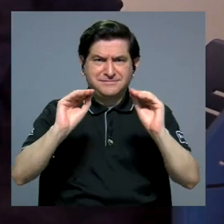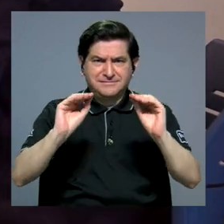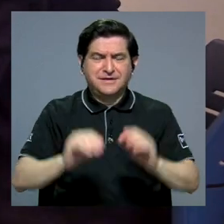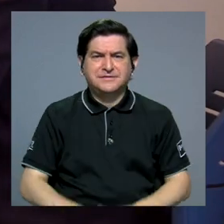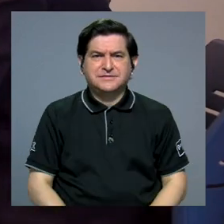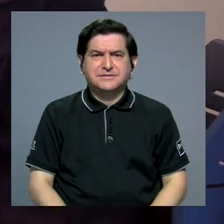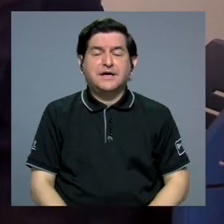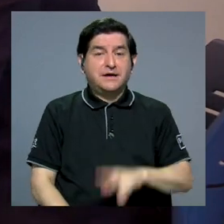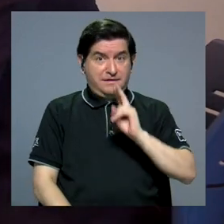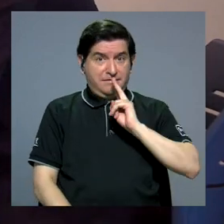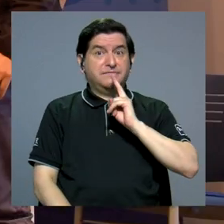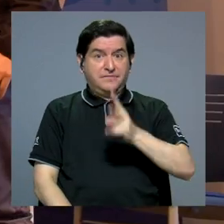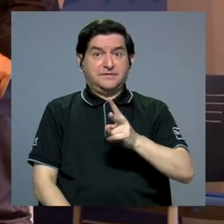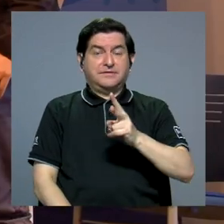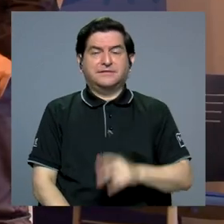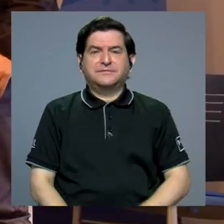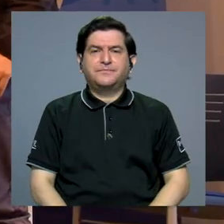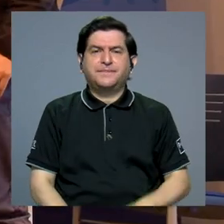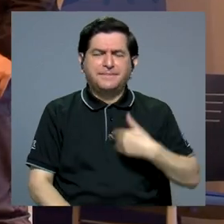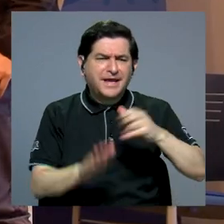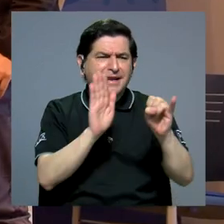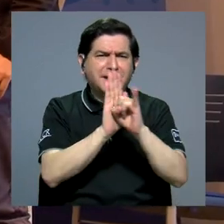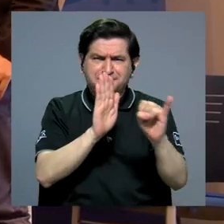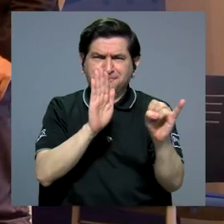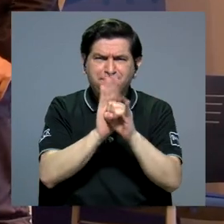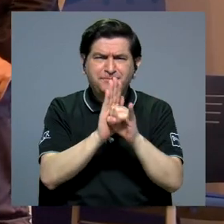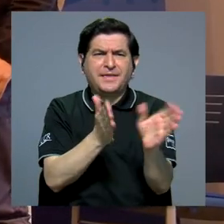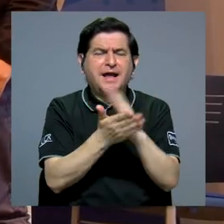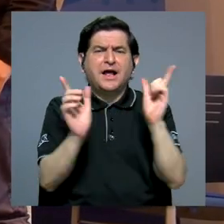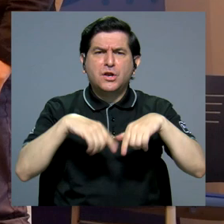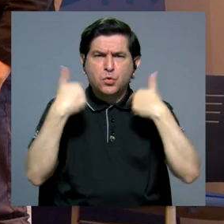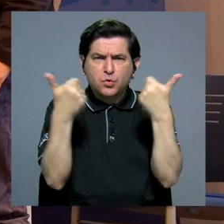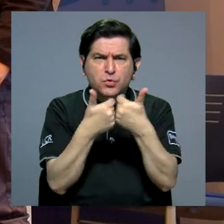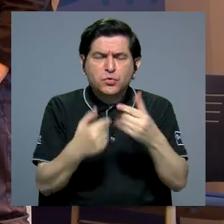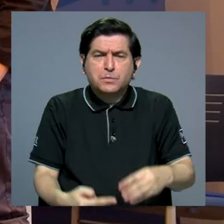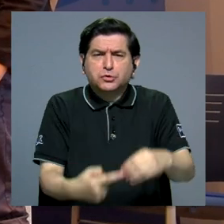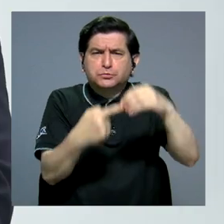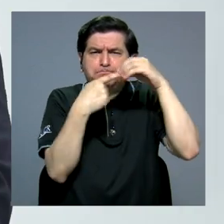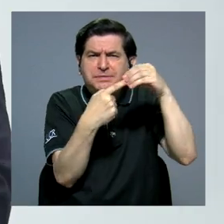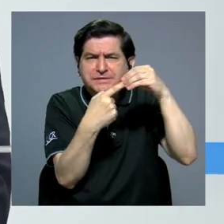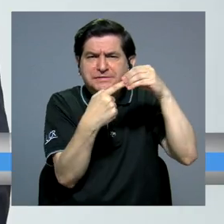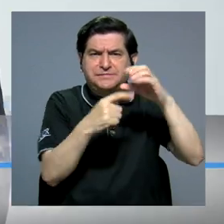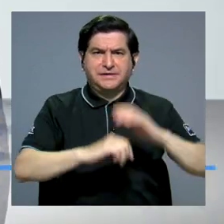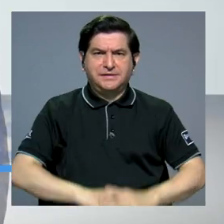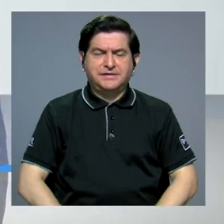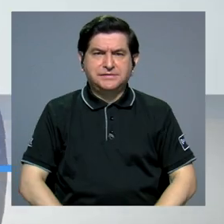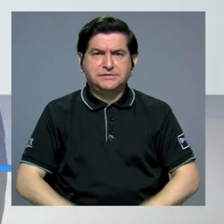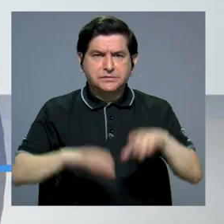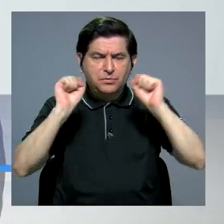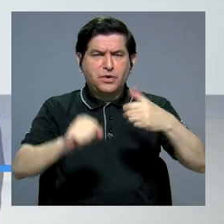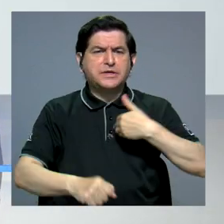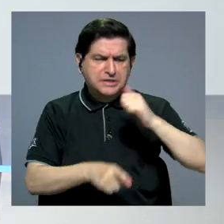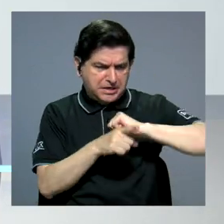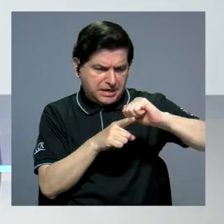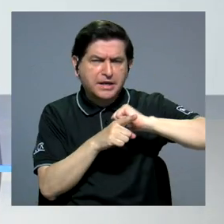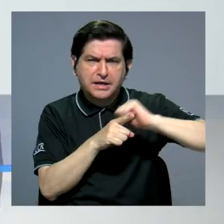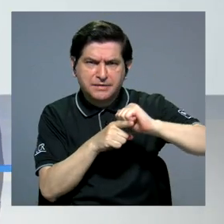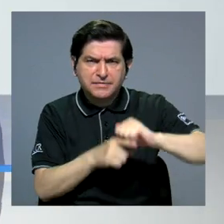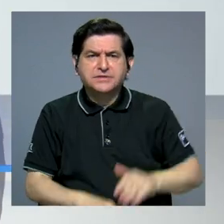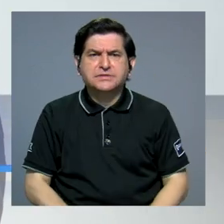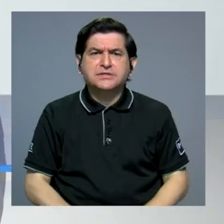son reales. Tenemos identificado algunos grupos como prioritarios que pueden recibir